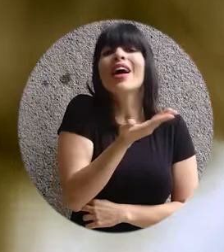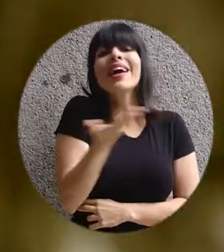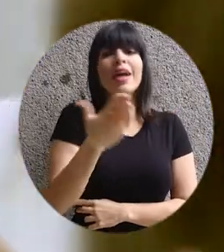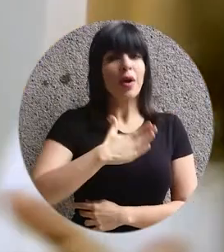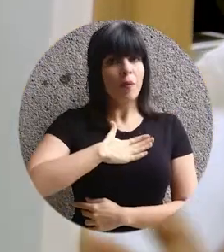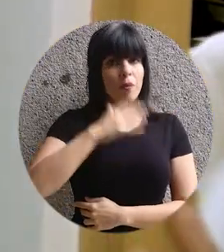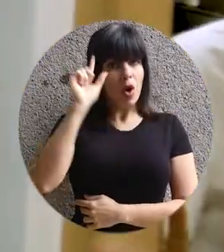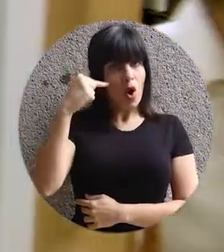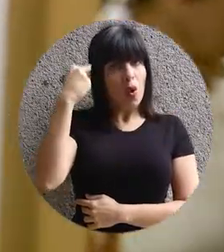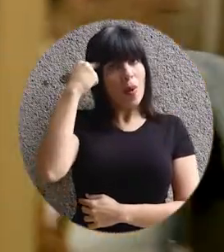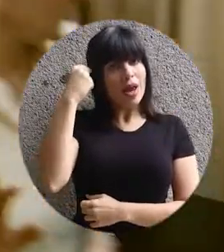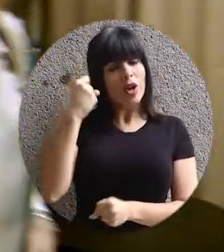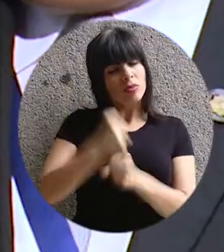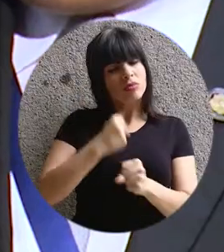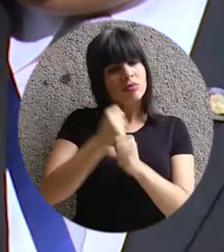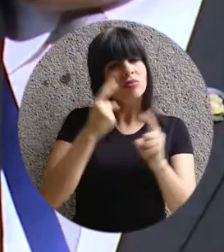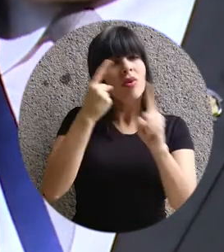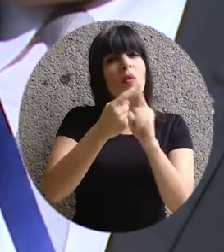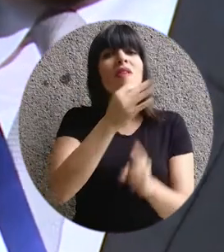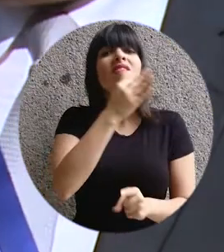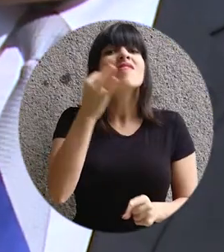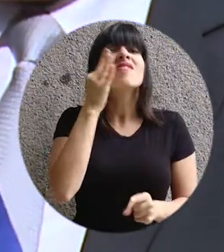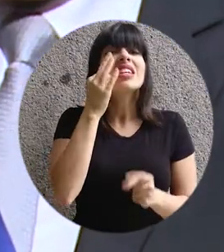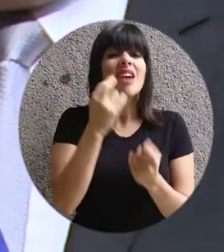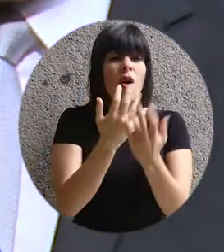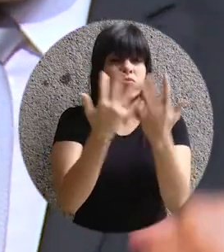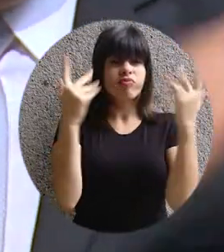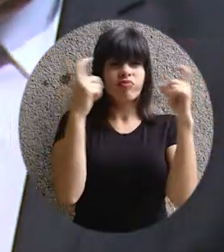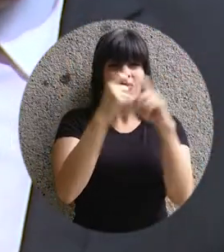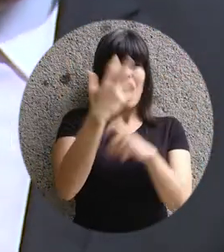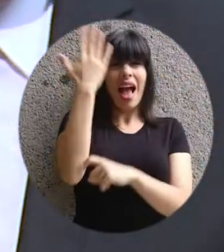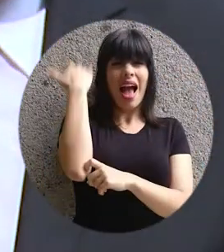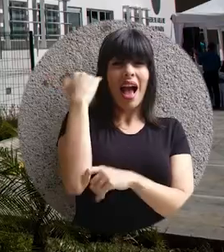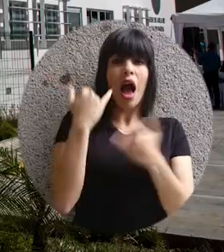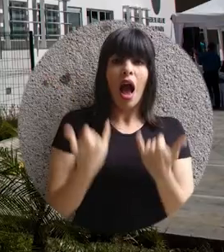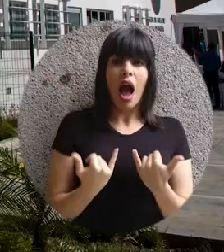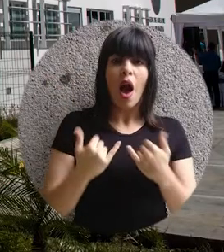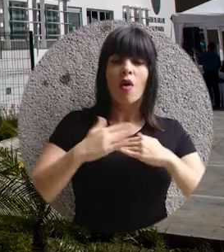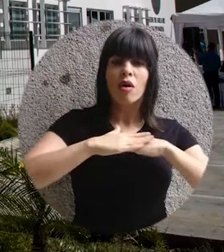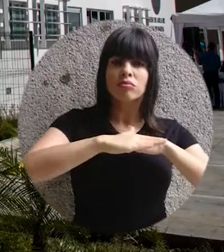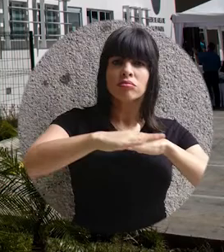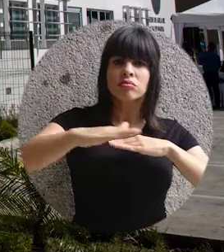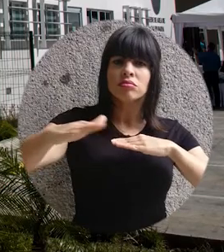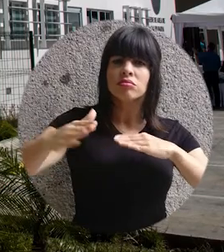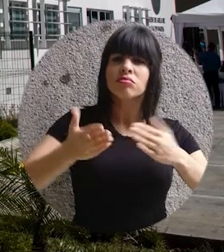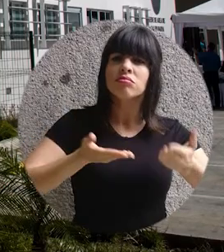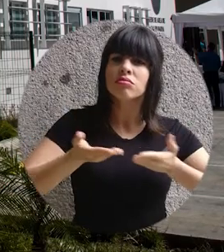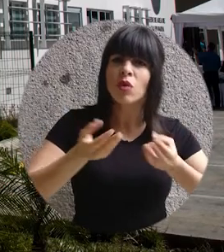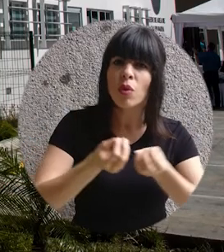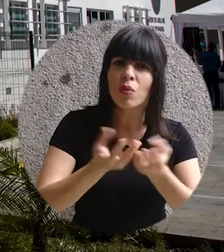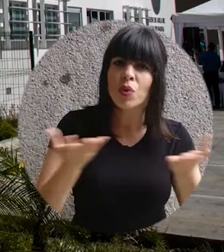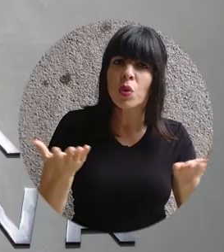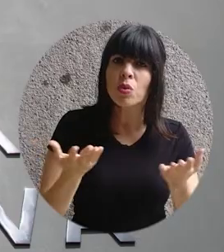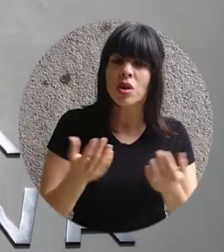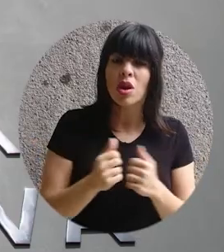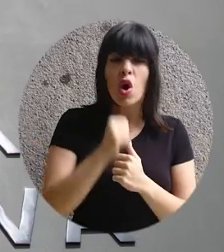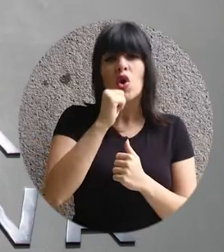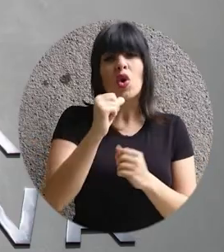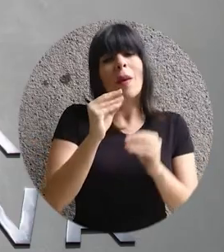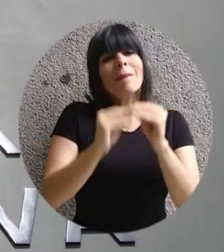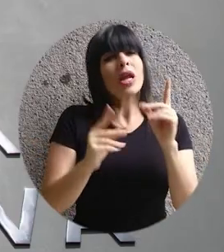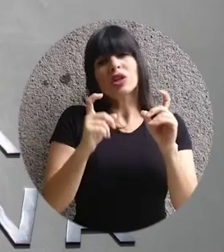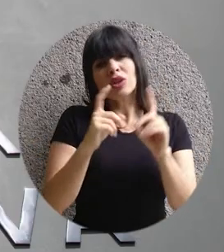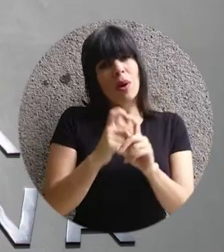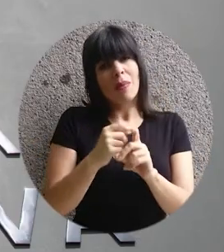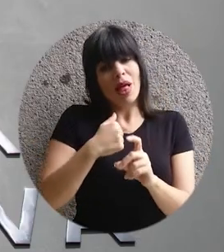mejor que el que yo presido, trabajar en una finca en donde el charral de ayer es hoy un espacio de servicio público que, si bien no será